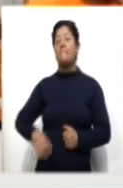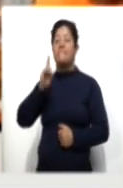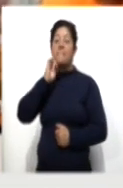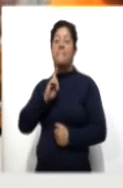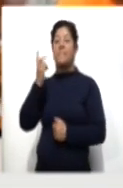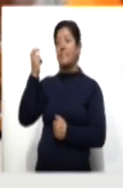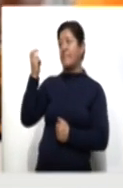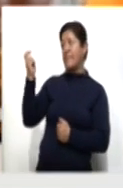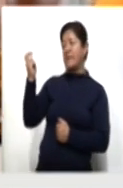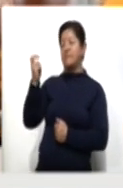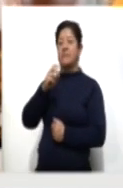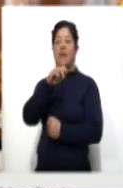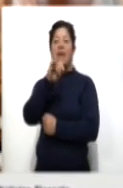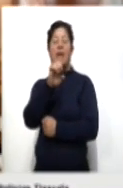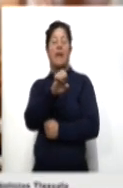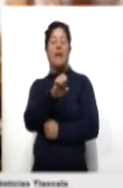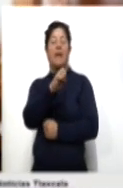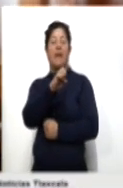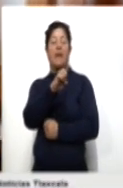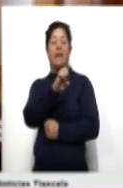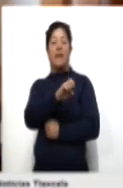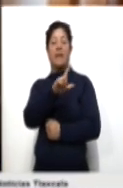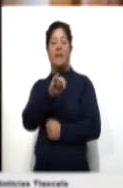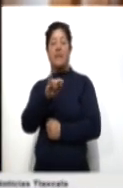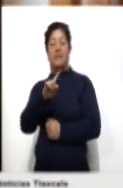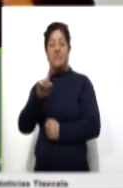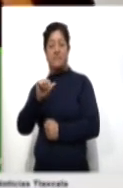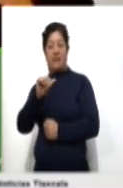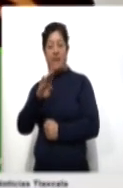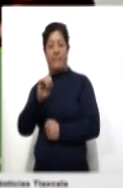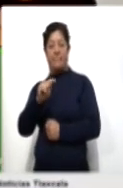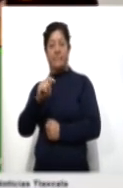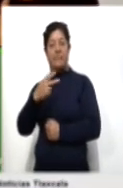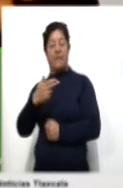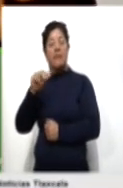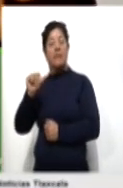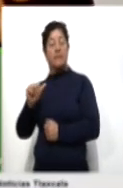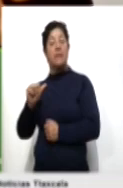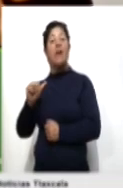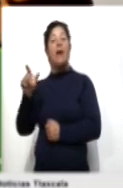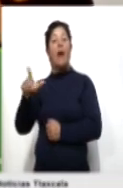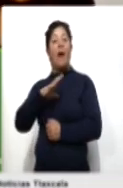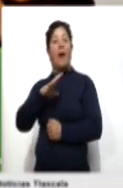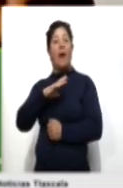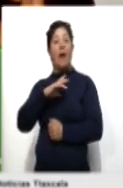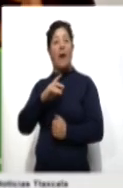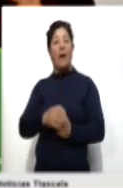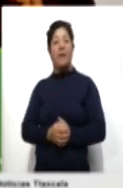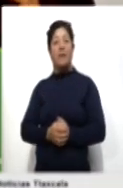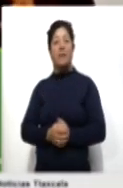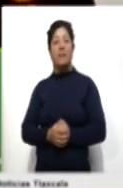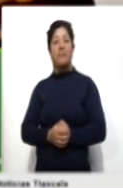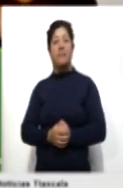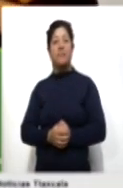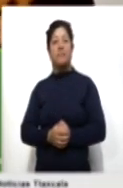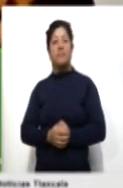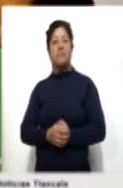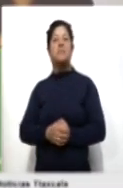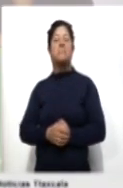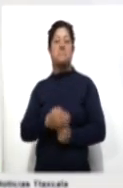Tlaxcalteca de Elecciones, Elizabeth Piedras Martínez, expresó que en los pasados comicios las mujeres tuvieron una mayor